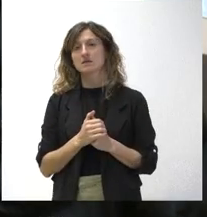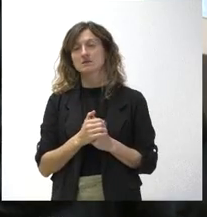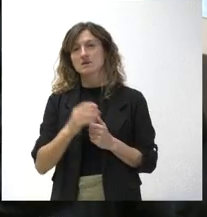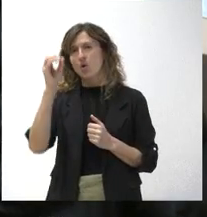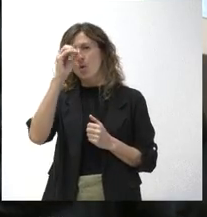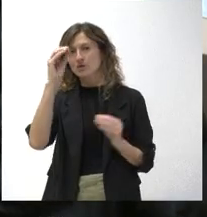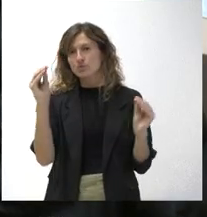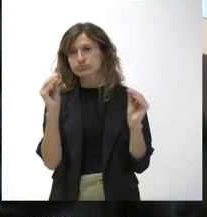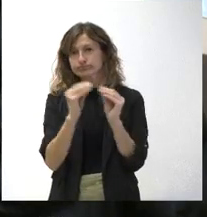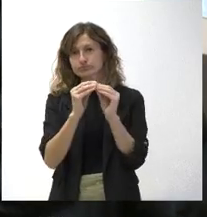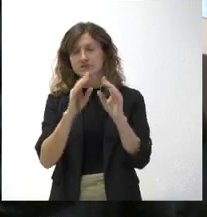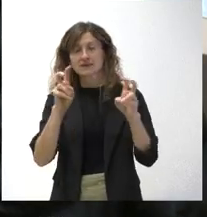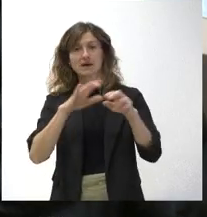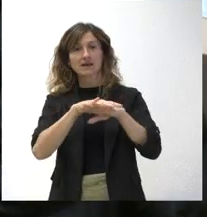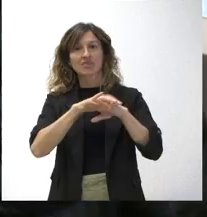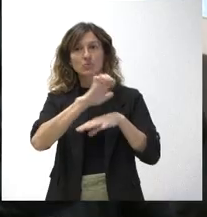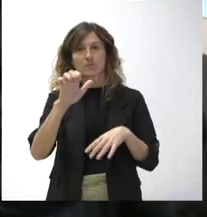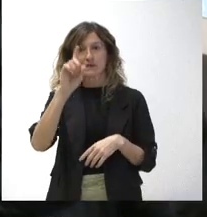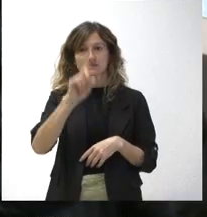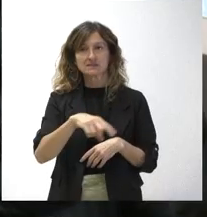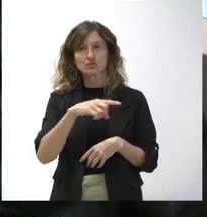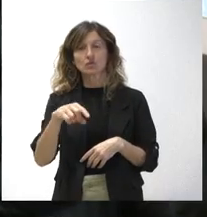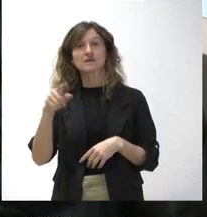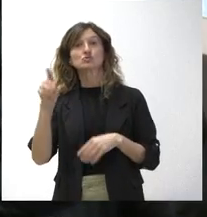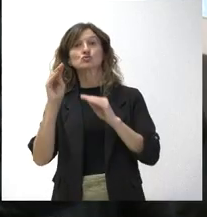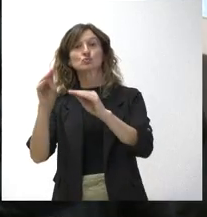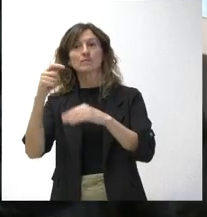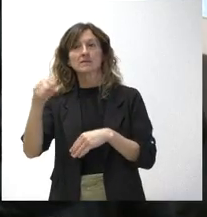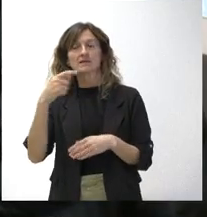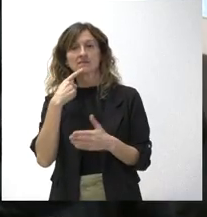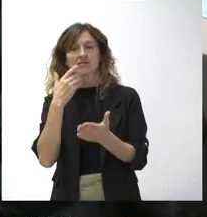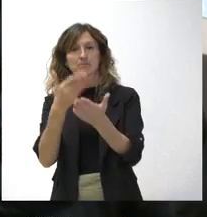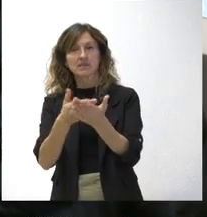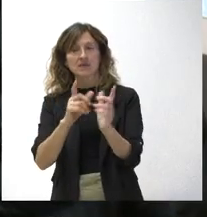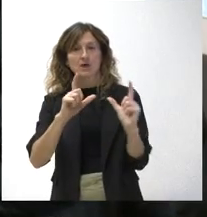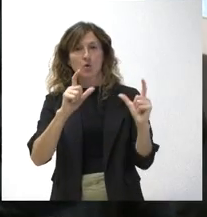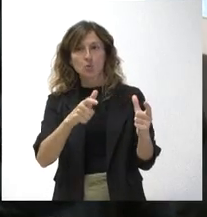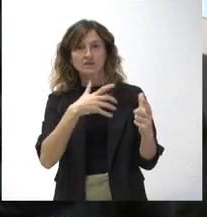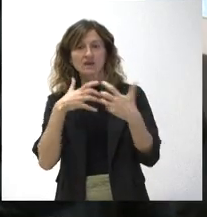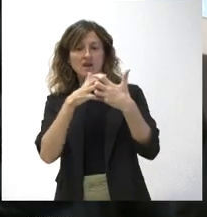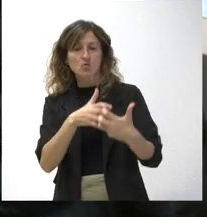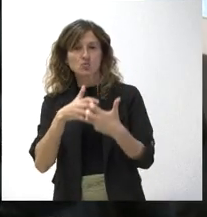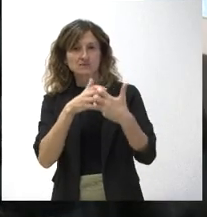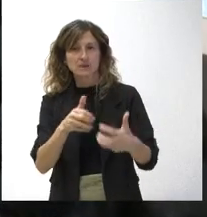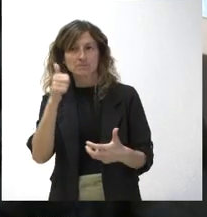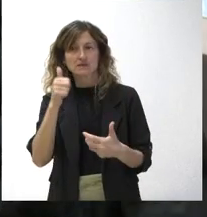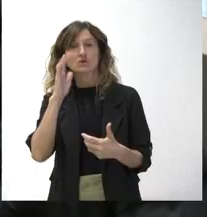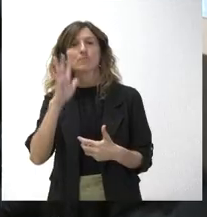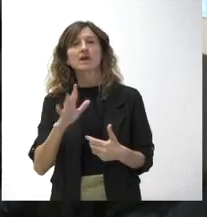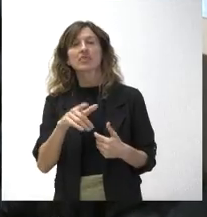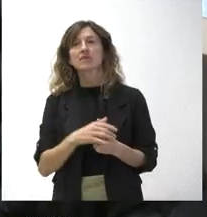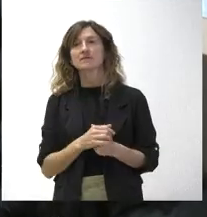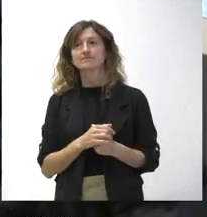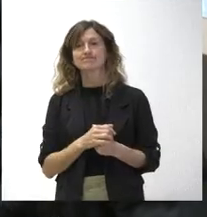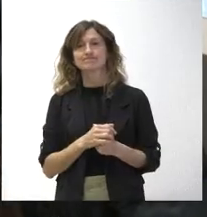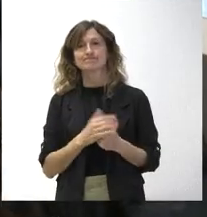preocupación con la Red Europea. Y hablaban también su presidente de que le pedía más a la Junta para luchar contra la pobreza. No sé qué le parecen estas declaraciones.